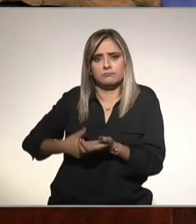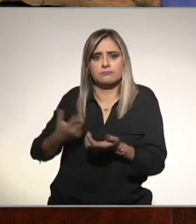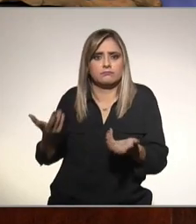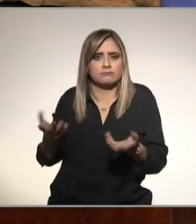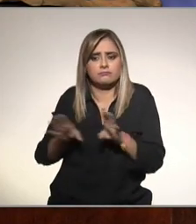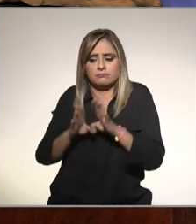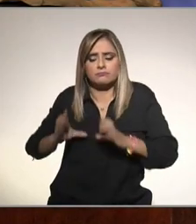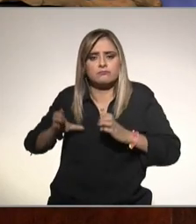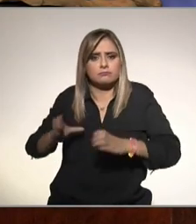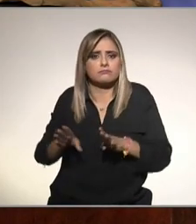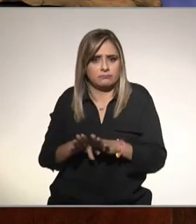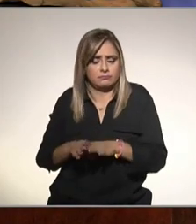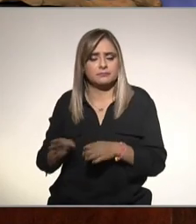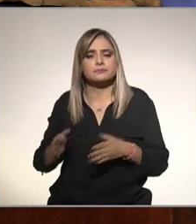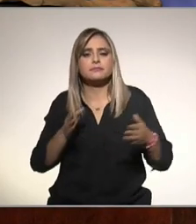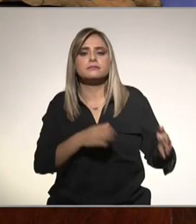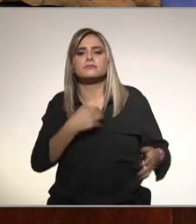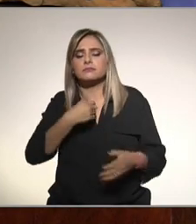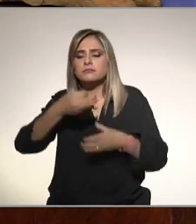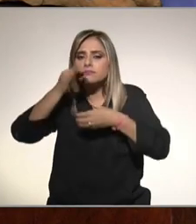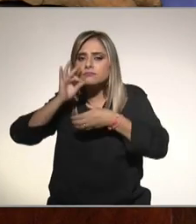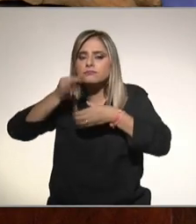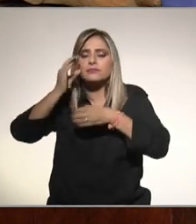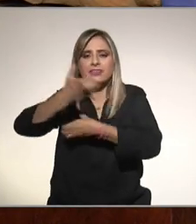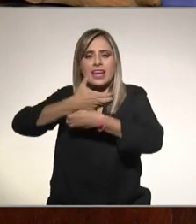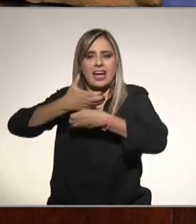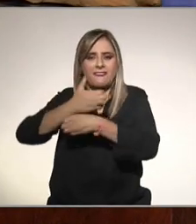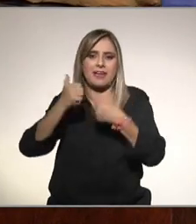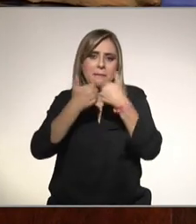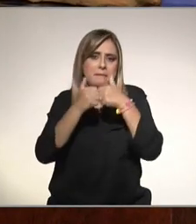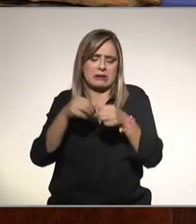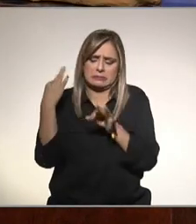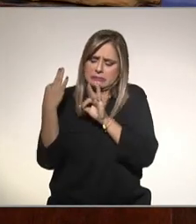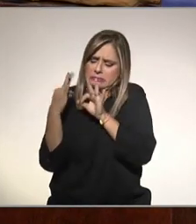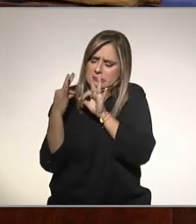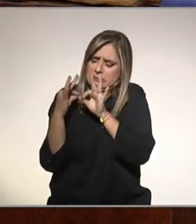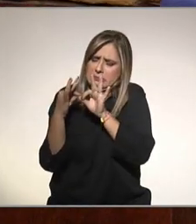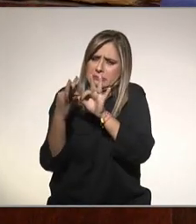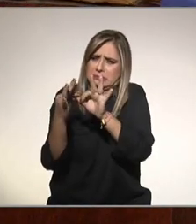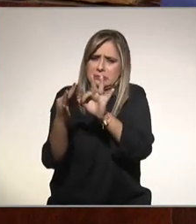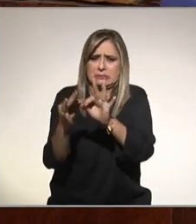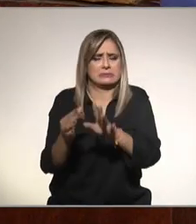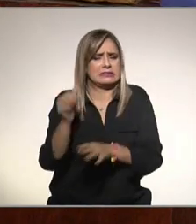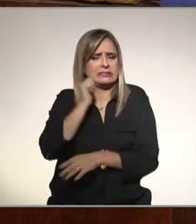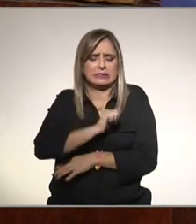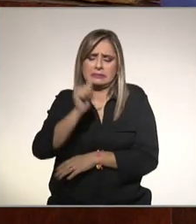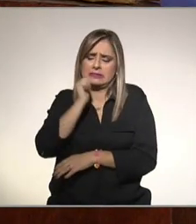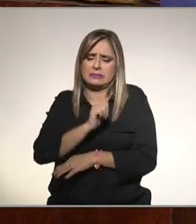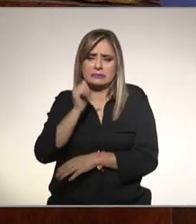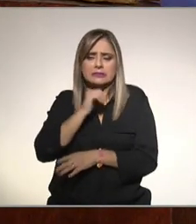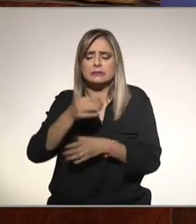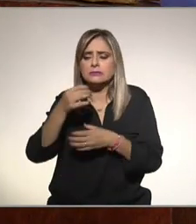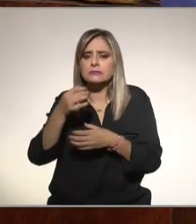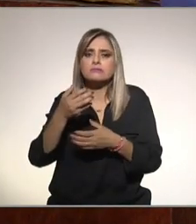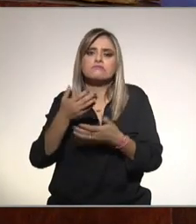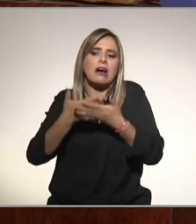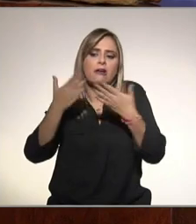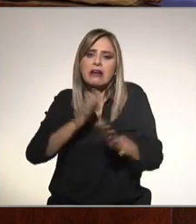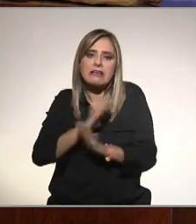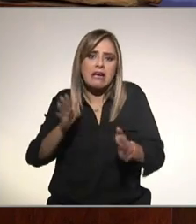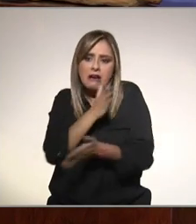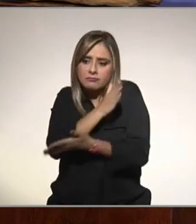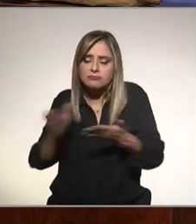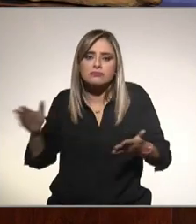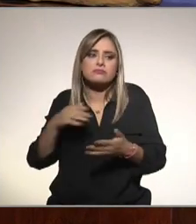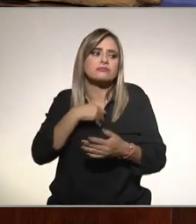Aguilar dice que ella a diario toma su café con pan religiosamente como buena mexicana casi casi qué alimentos debe de usar este café